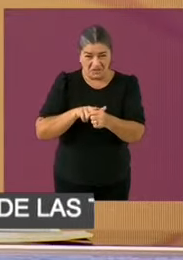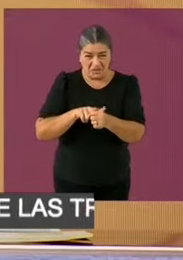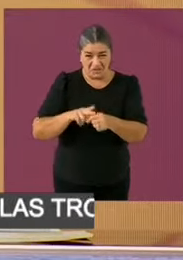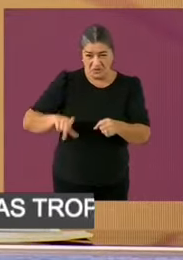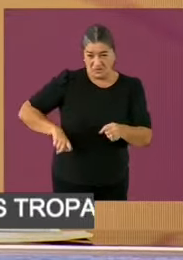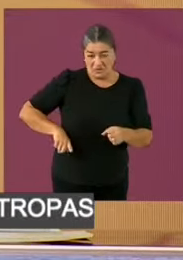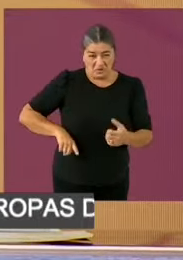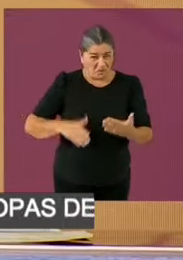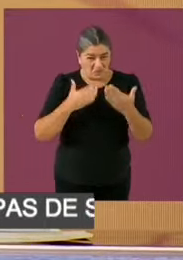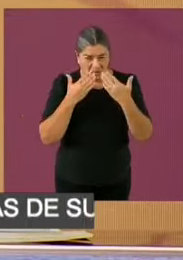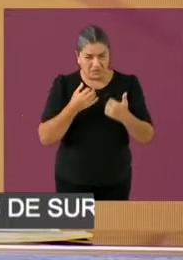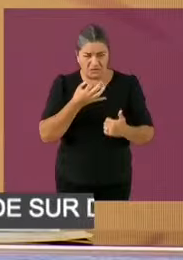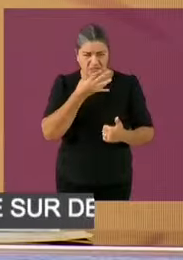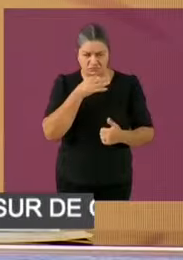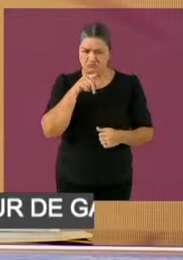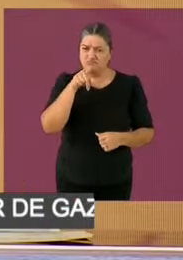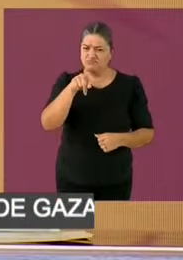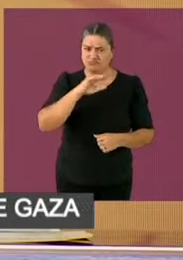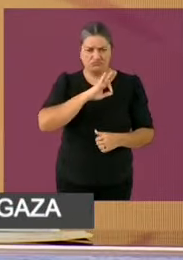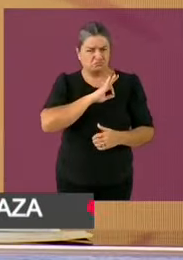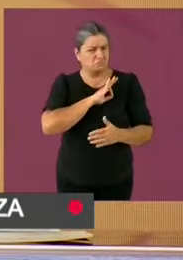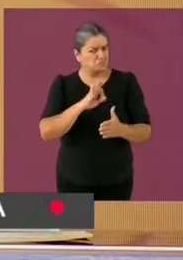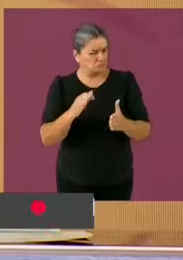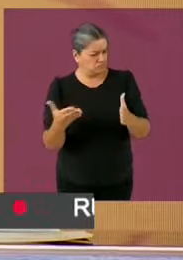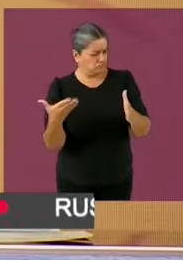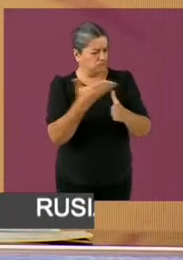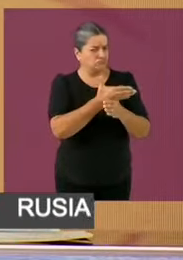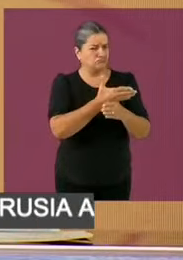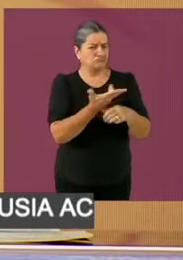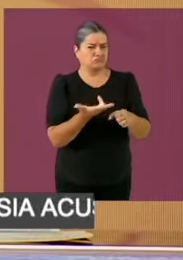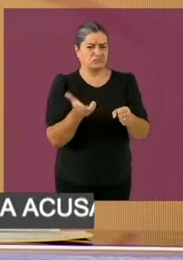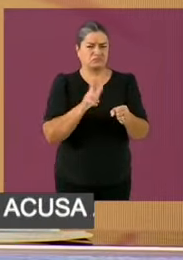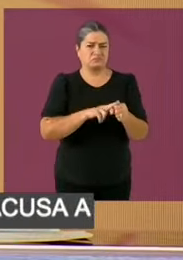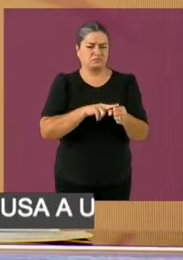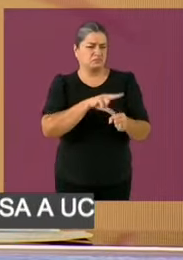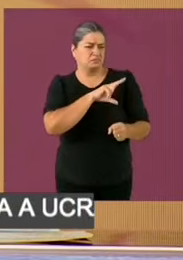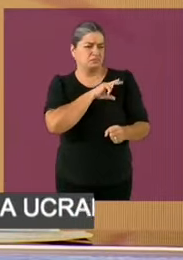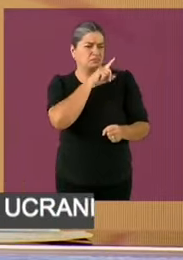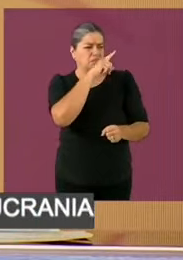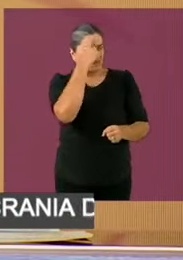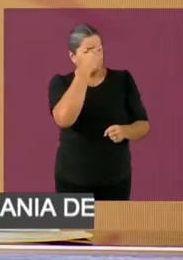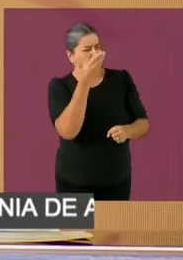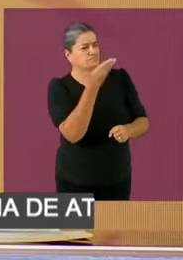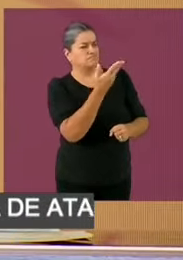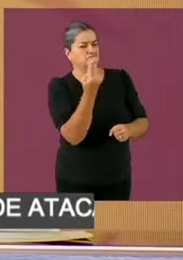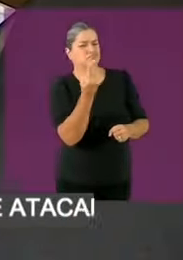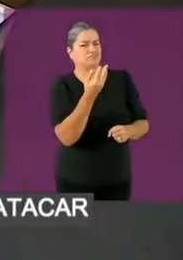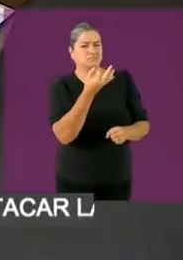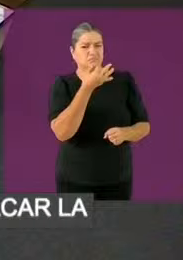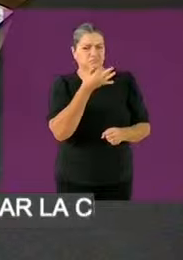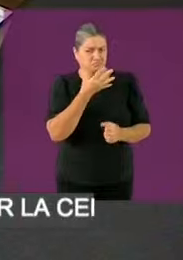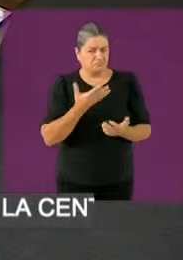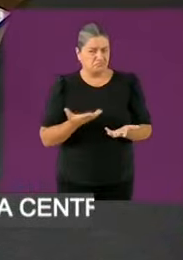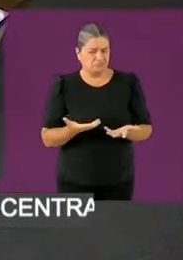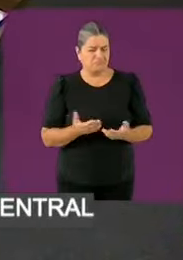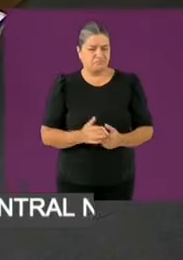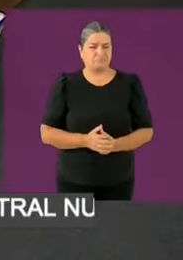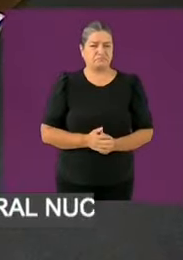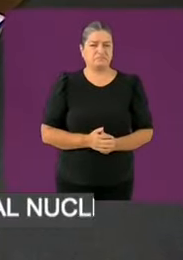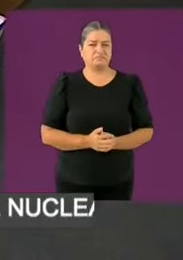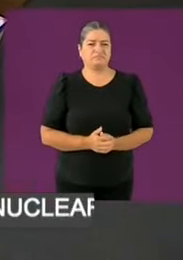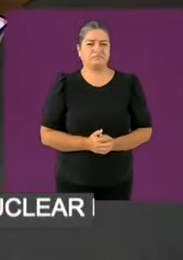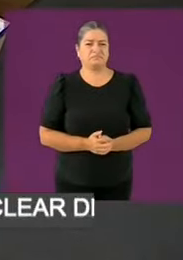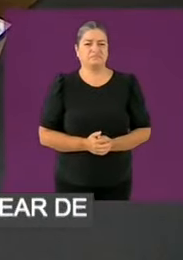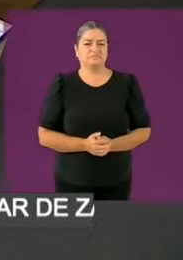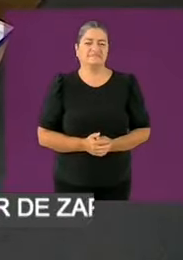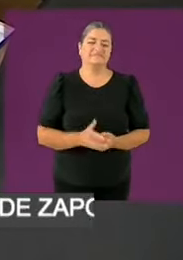dejó de ejercer 240 mil millones de pesos en los últimos cinco años. Gracias, candidata Xochitl